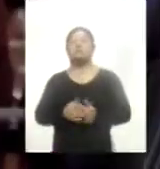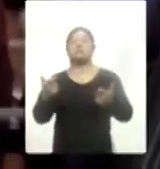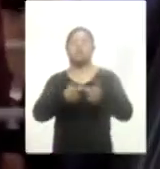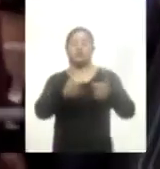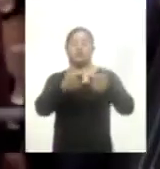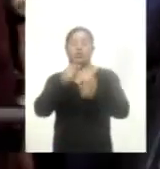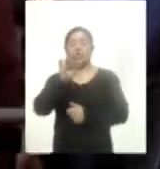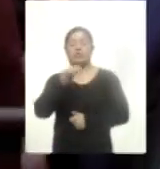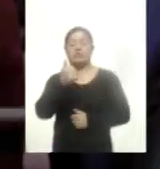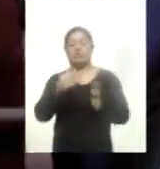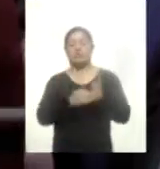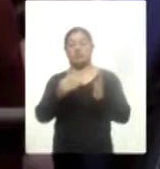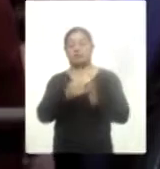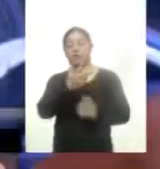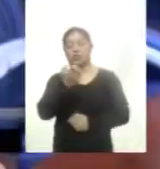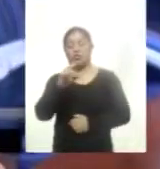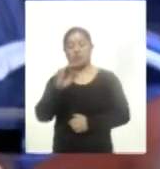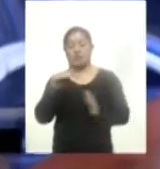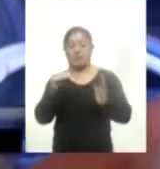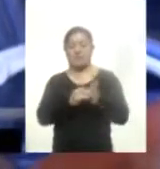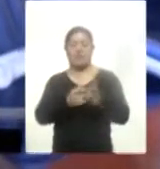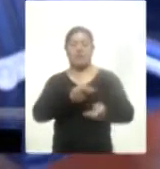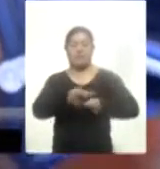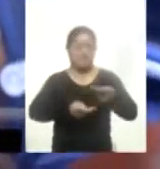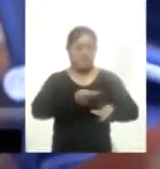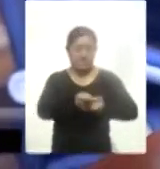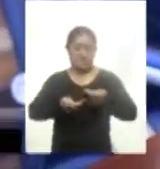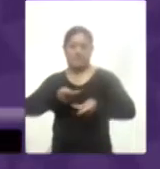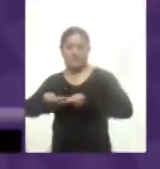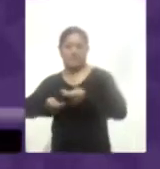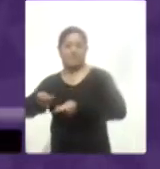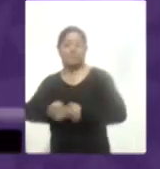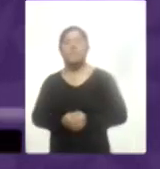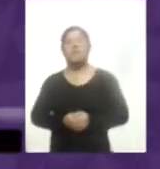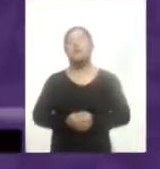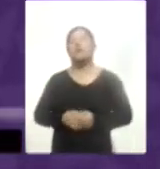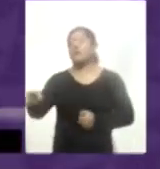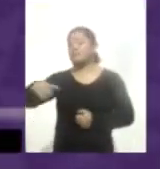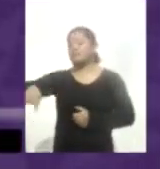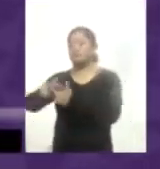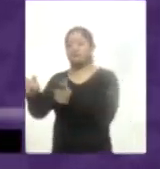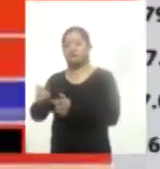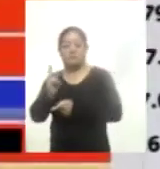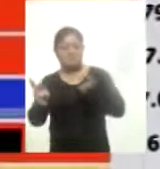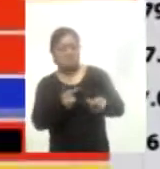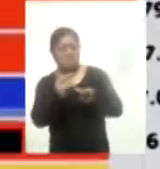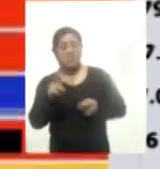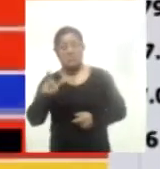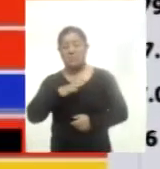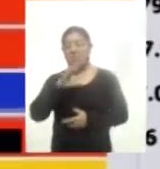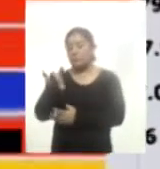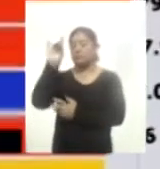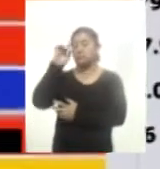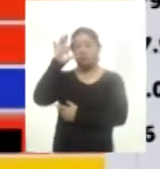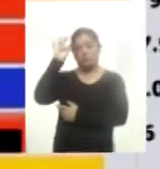46.840.000 pesos en créditos. Recientemente, la encuesta de México Elige ubicó a Marco Mena como el gobernador